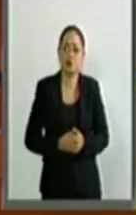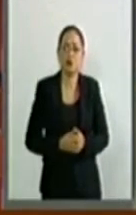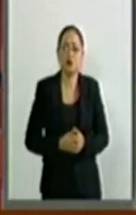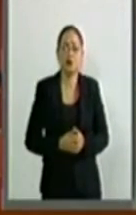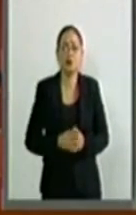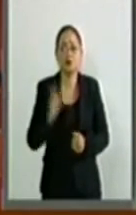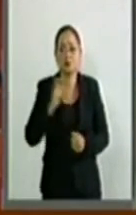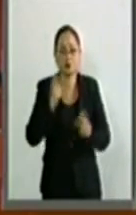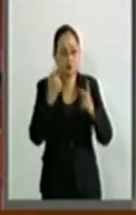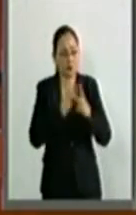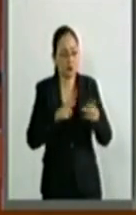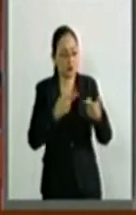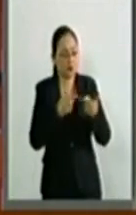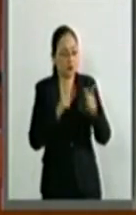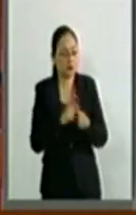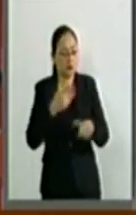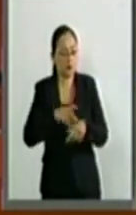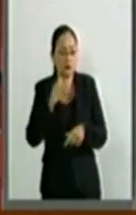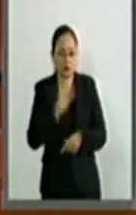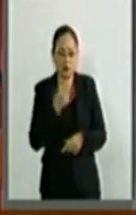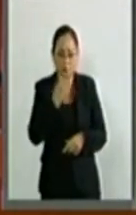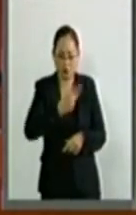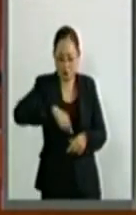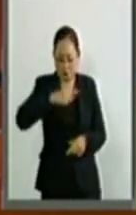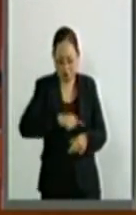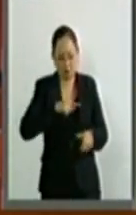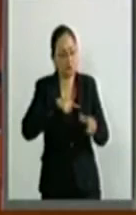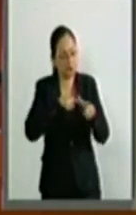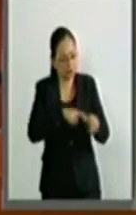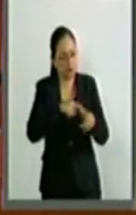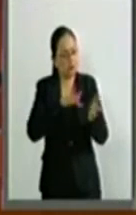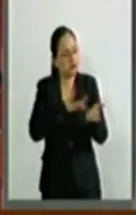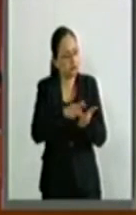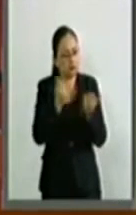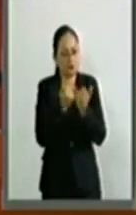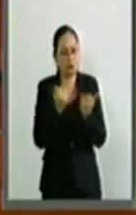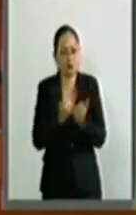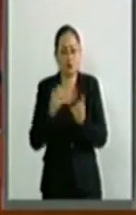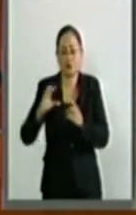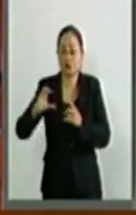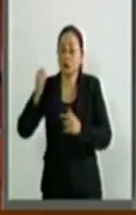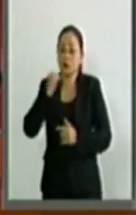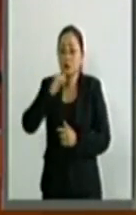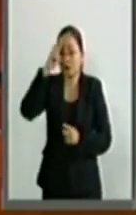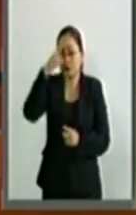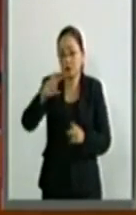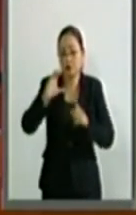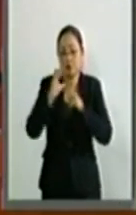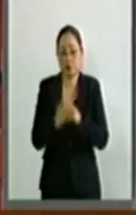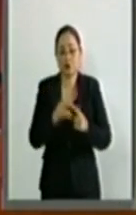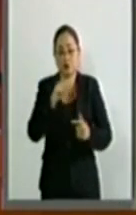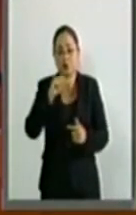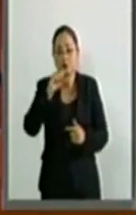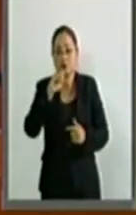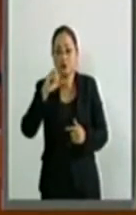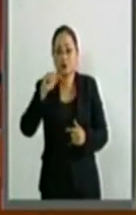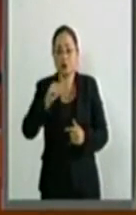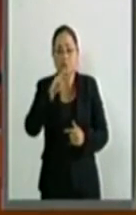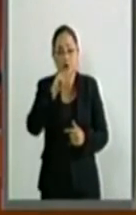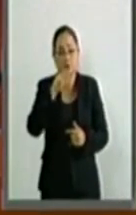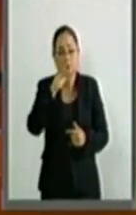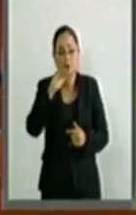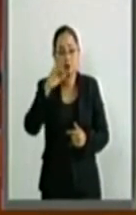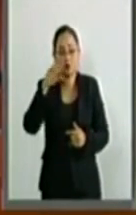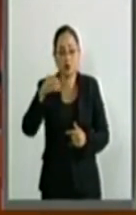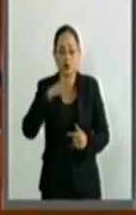legislatura. este Senado de la República en la Comisión Asia-Pacífico ha recibido a todos y cada